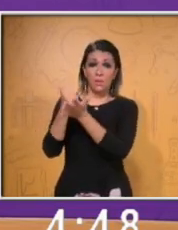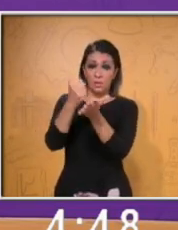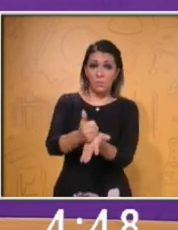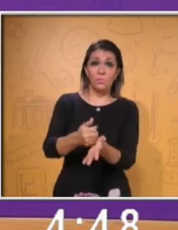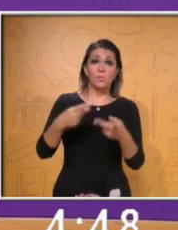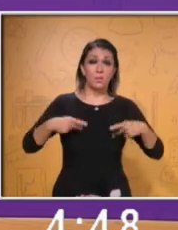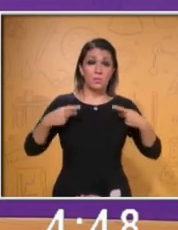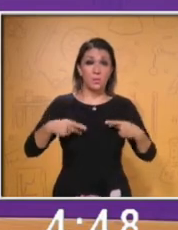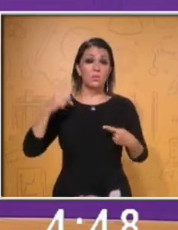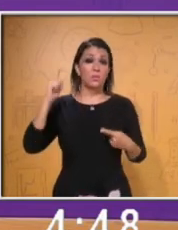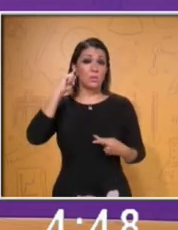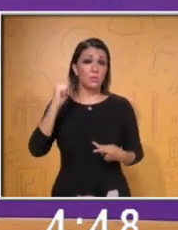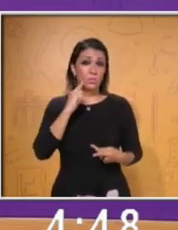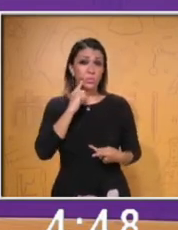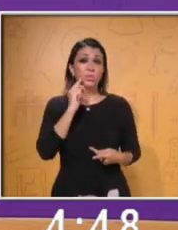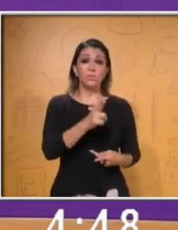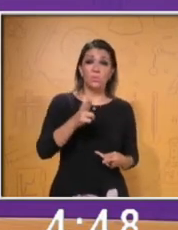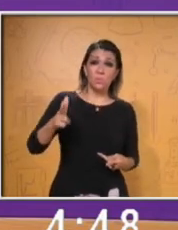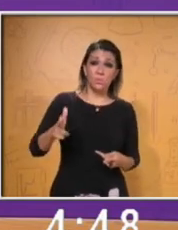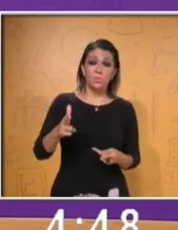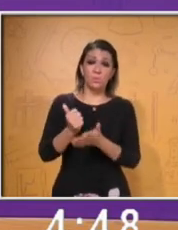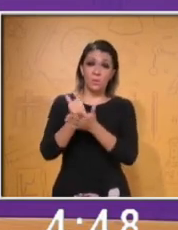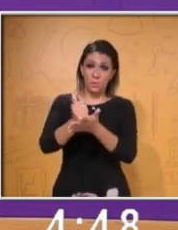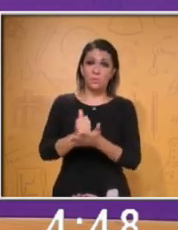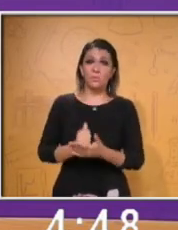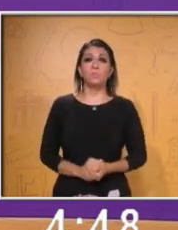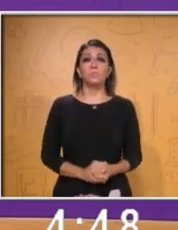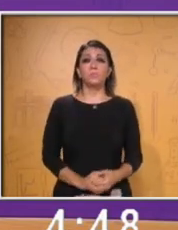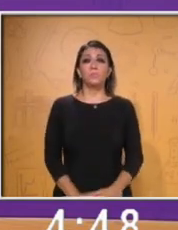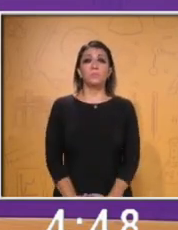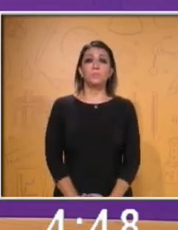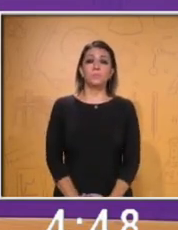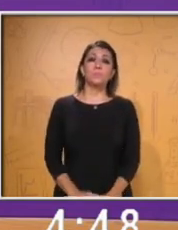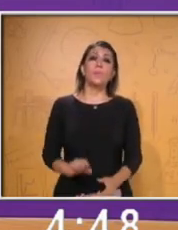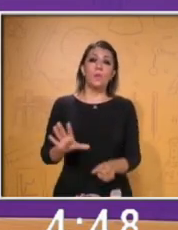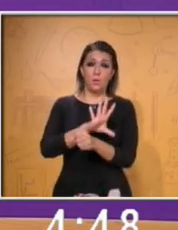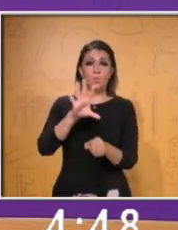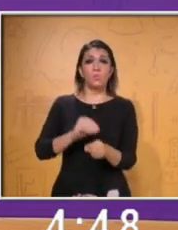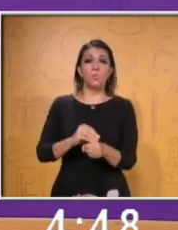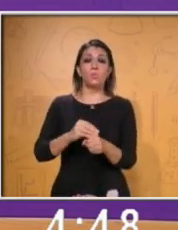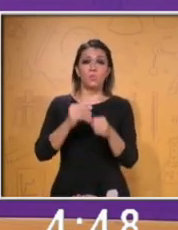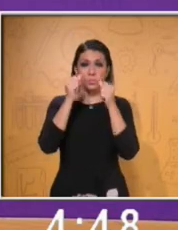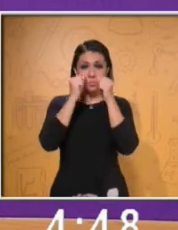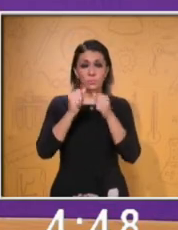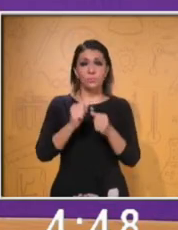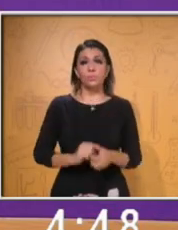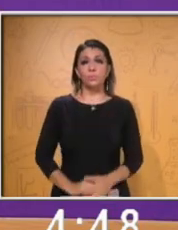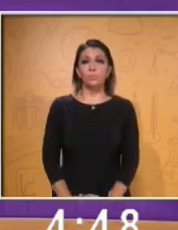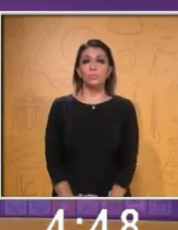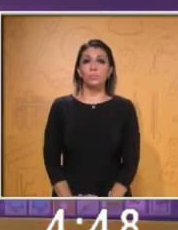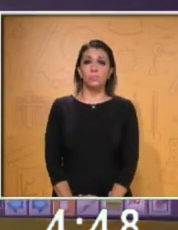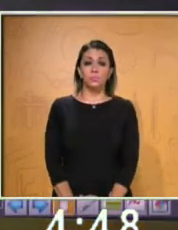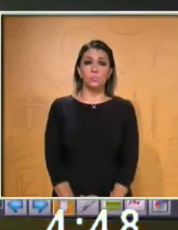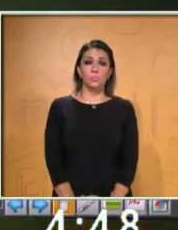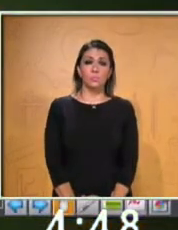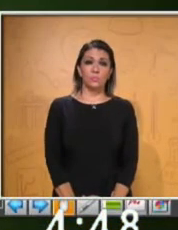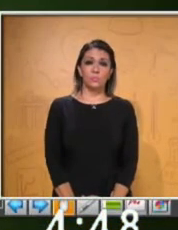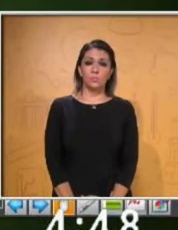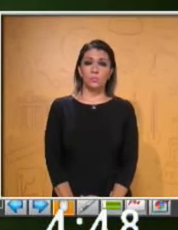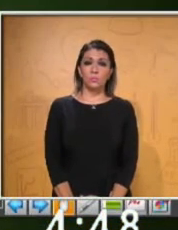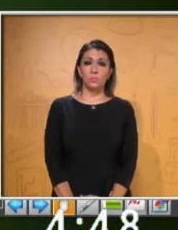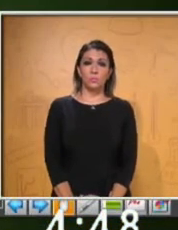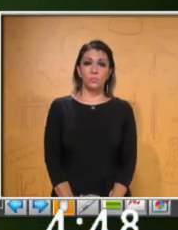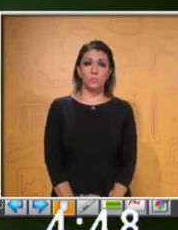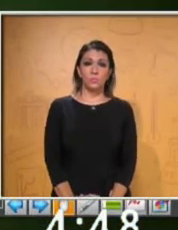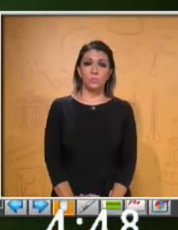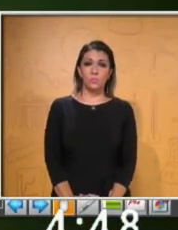interpretar lo que nosotros decimos. En conclusión, vamos a escuchar. Conclusión. La buena noticia es que both playing